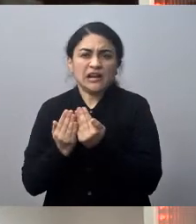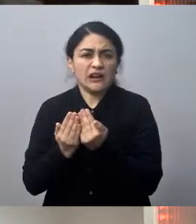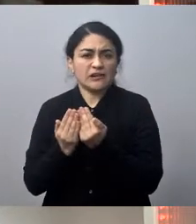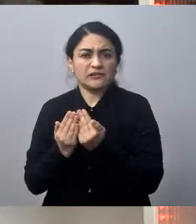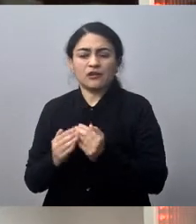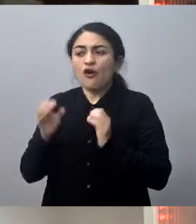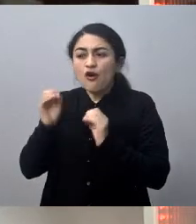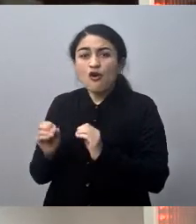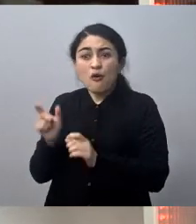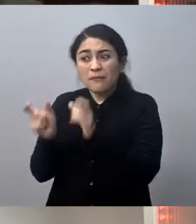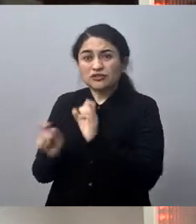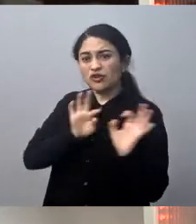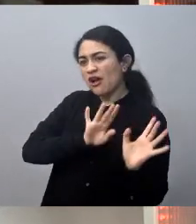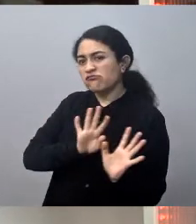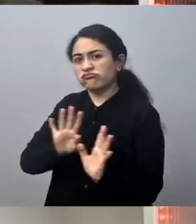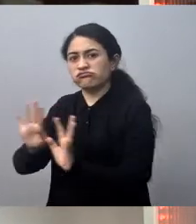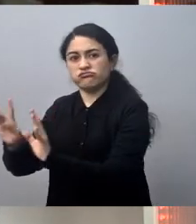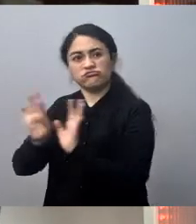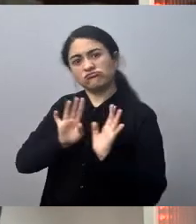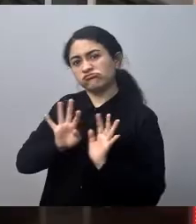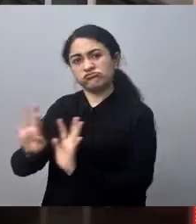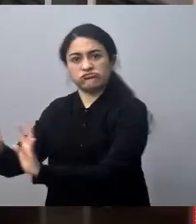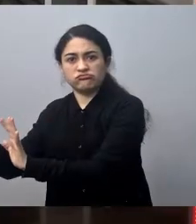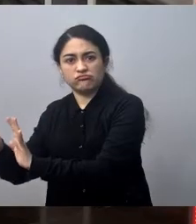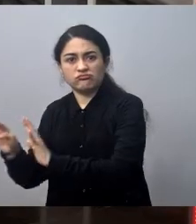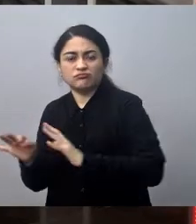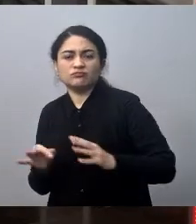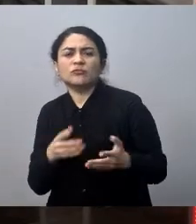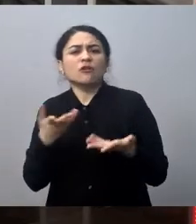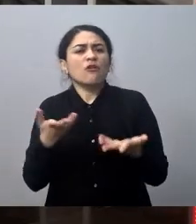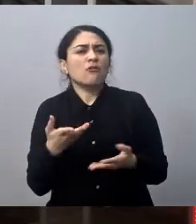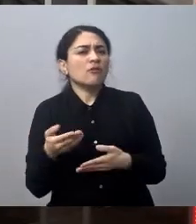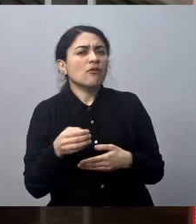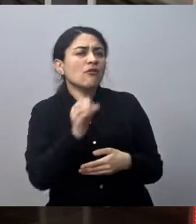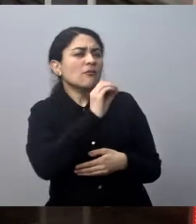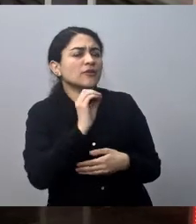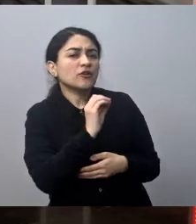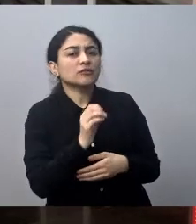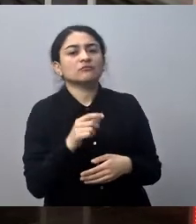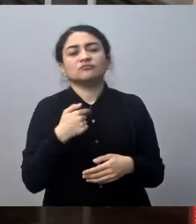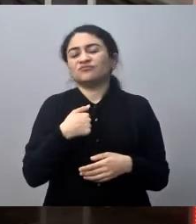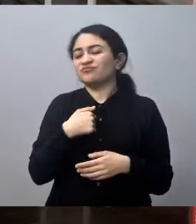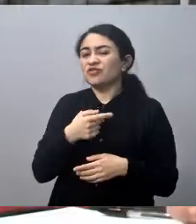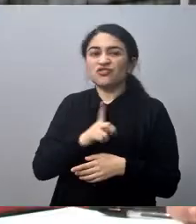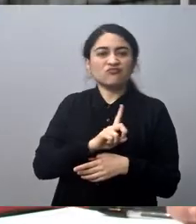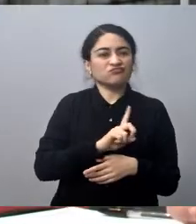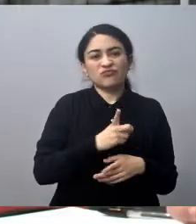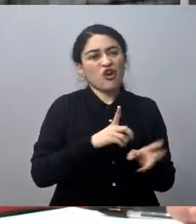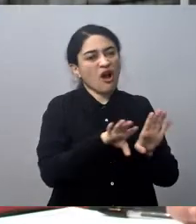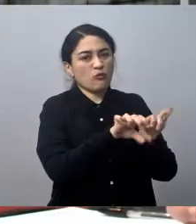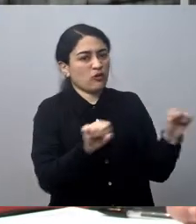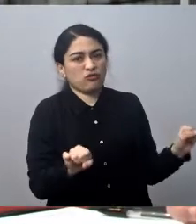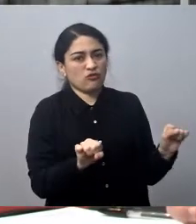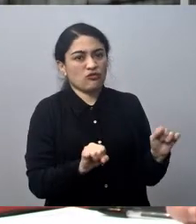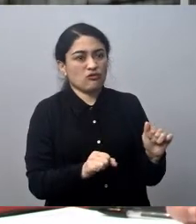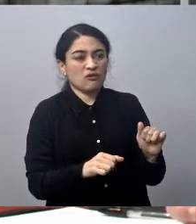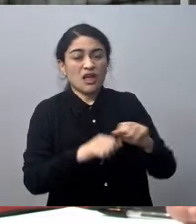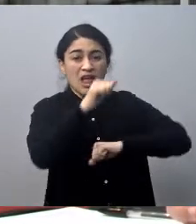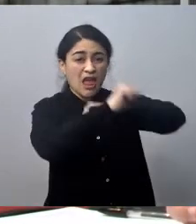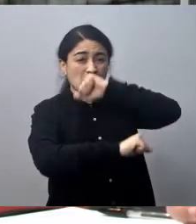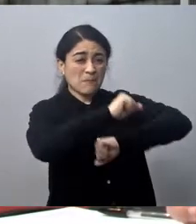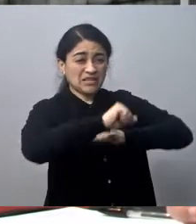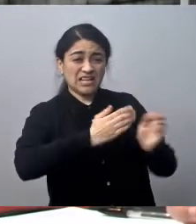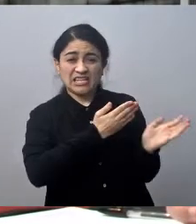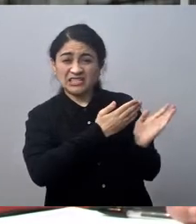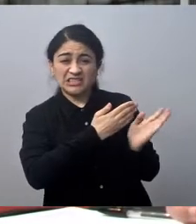movemos a la población. ¿Usted está por aquí? No, yo no comparto el tema de sacar las empresas